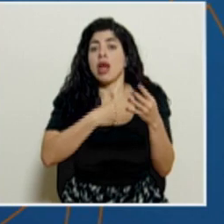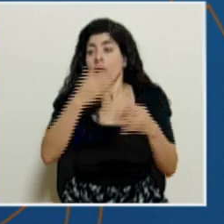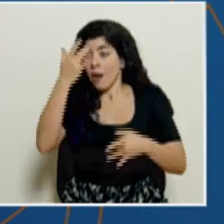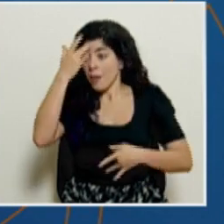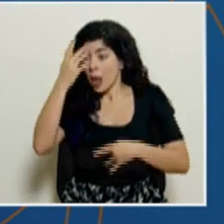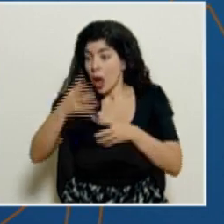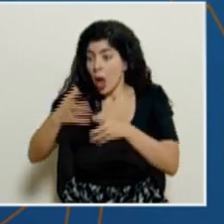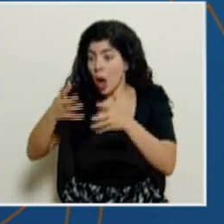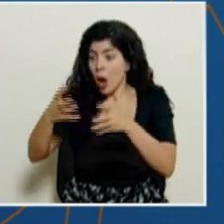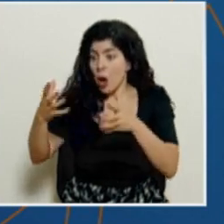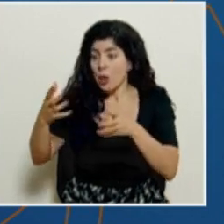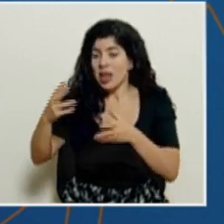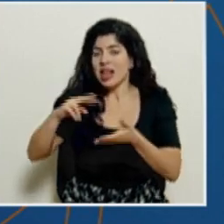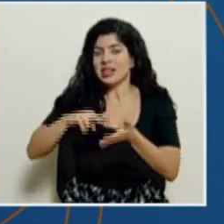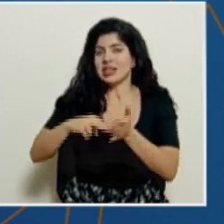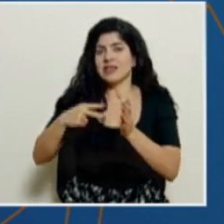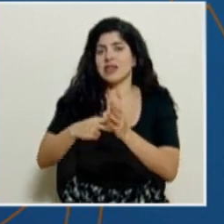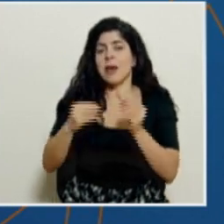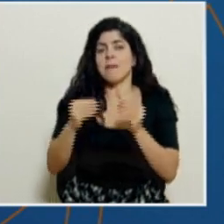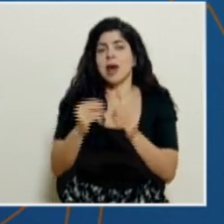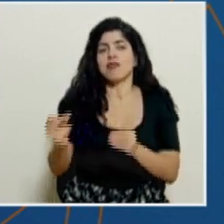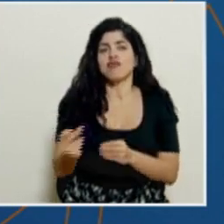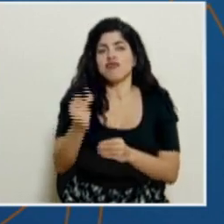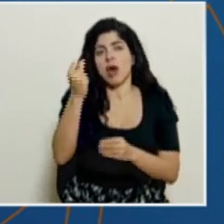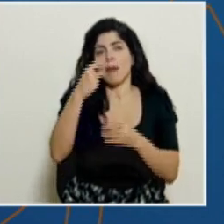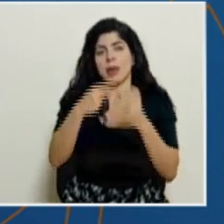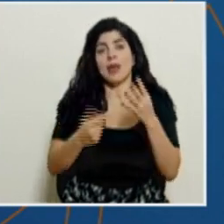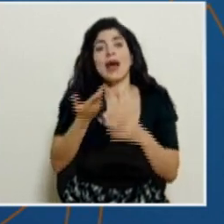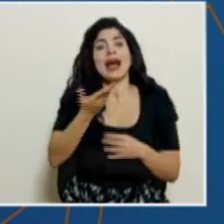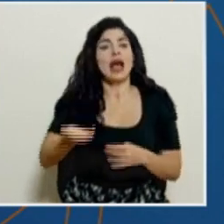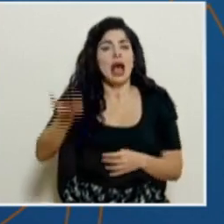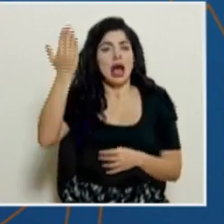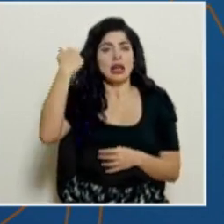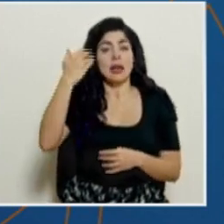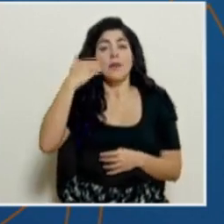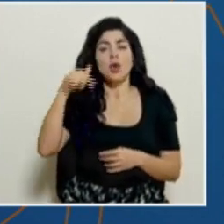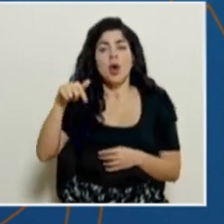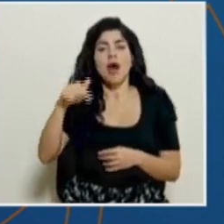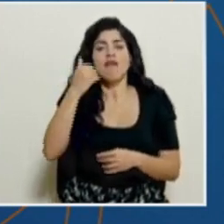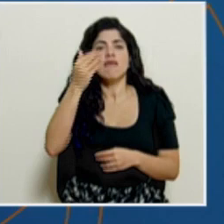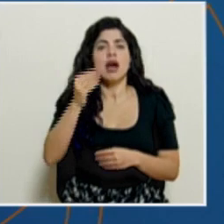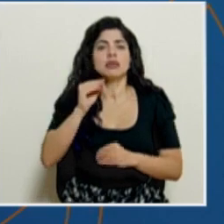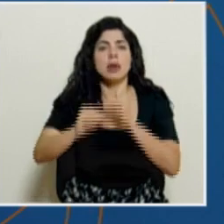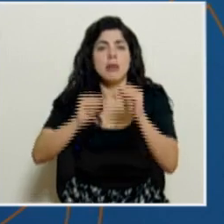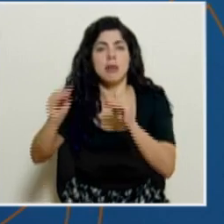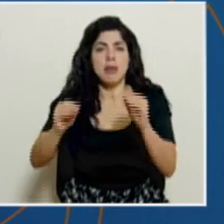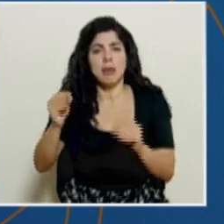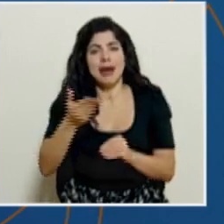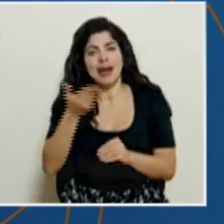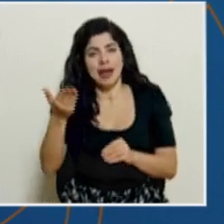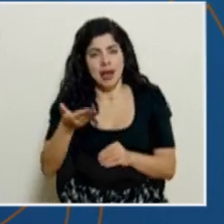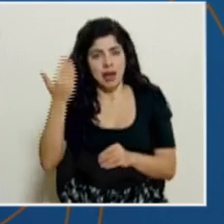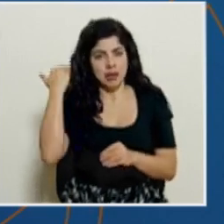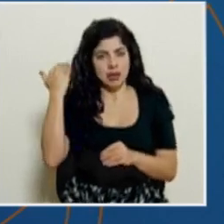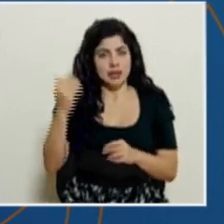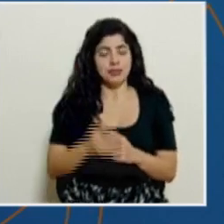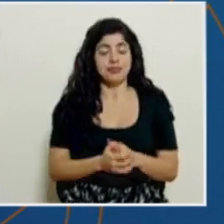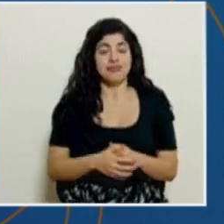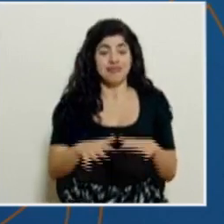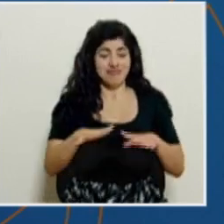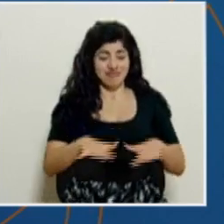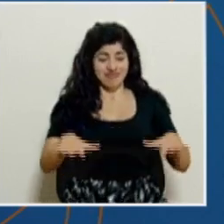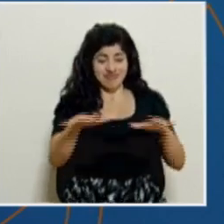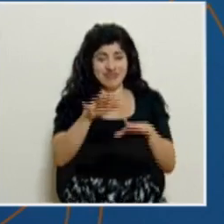de casos sea mucho más rápido de lo que hemos experimentado anteriormente. Entonces, en el marco de toda esta